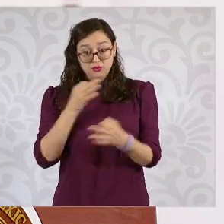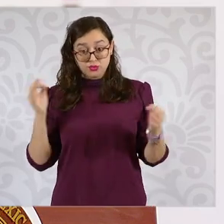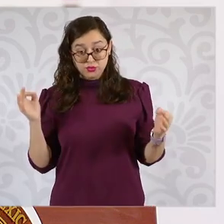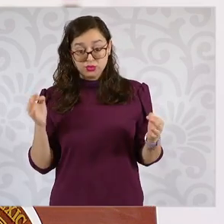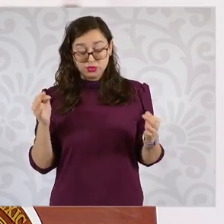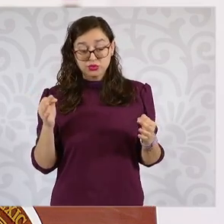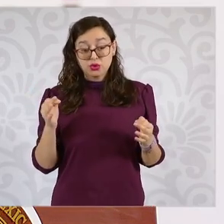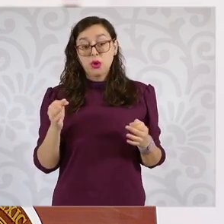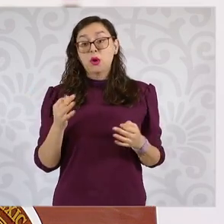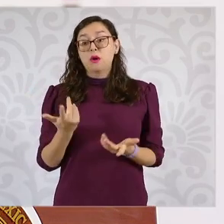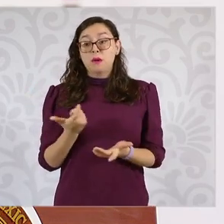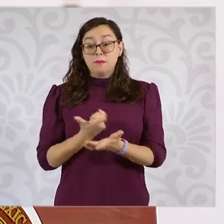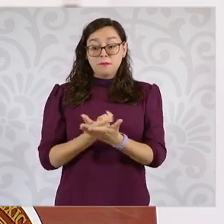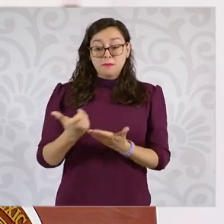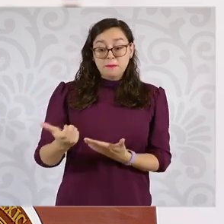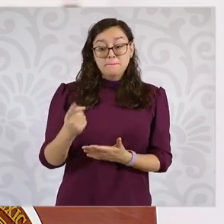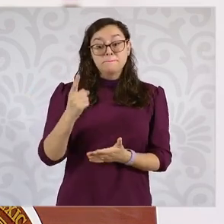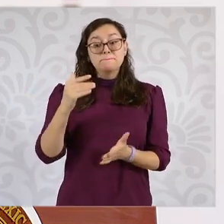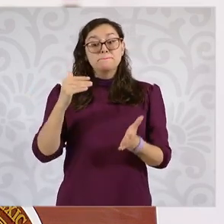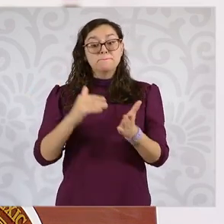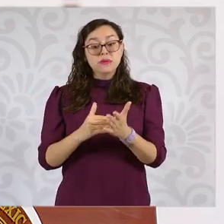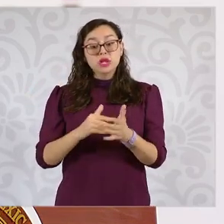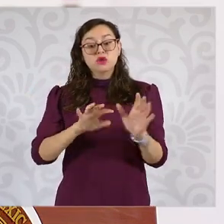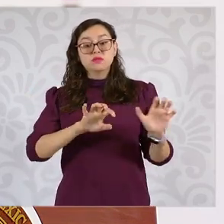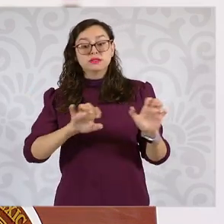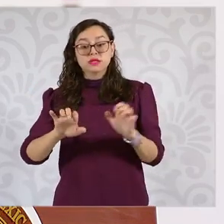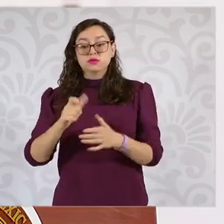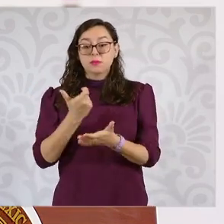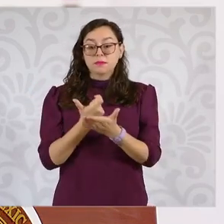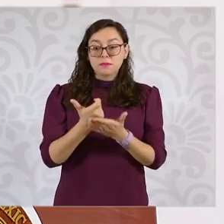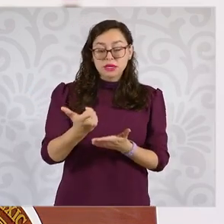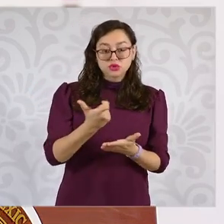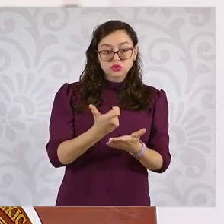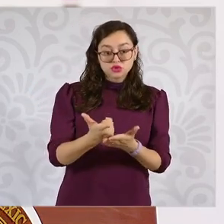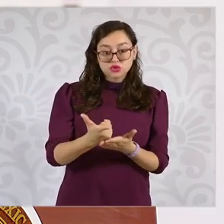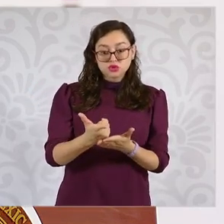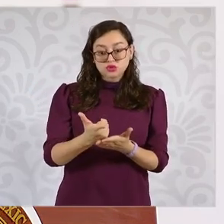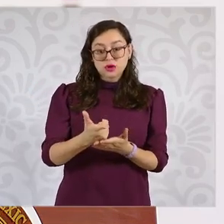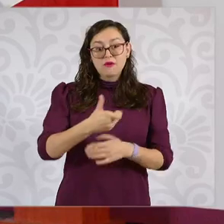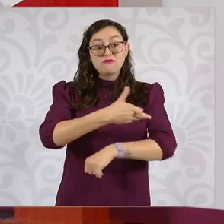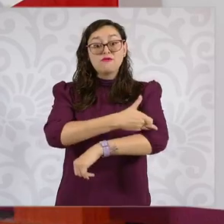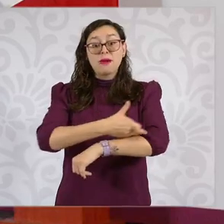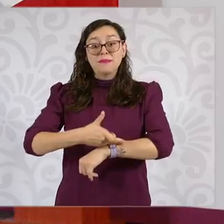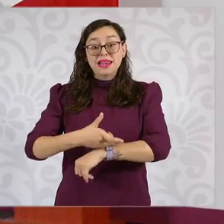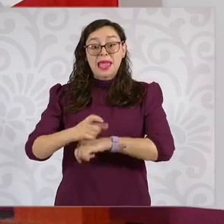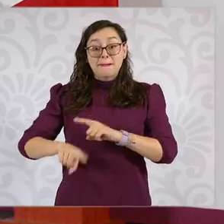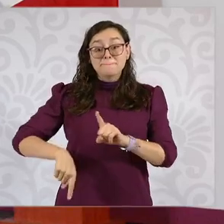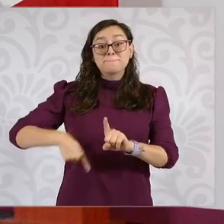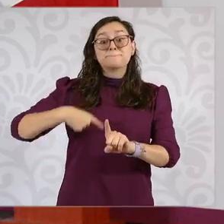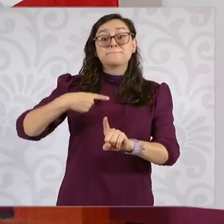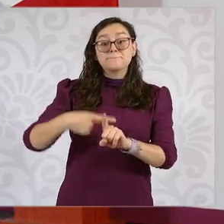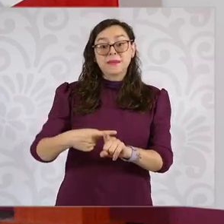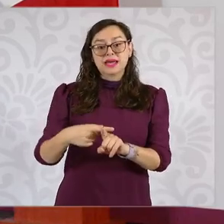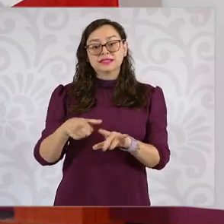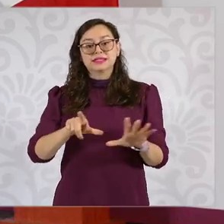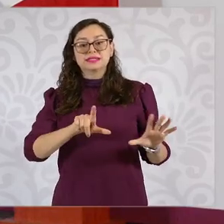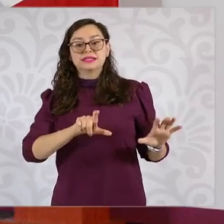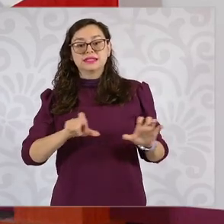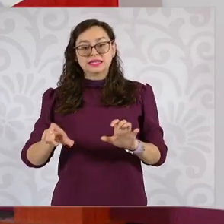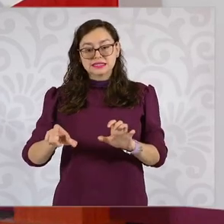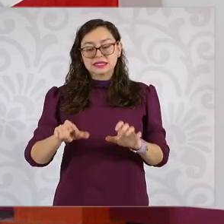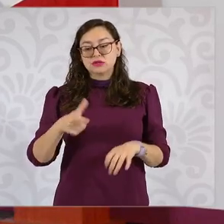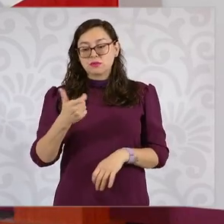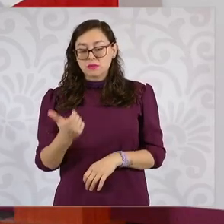Sheinbaum, es de mil 900 pesos por familia, más 700 pesos por cada niño que tenga adicional